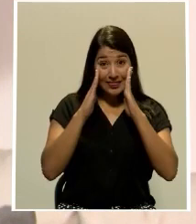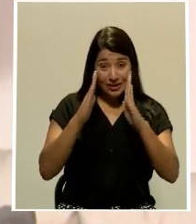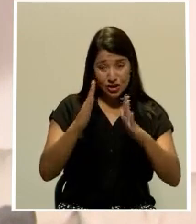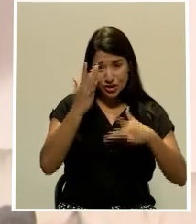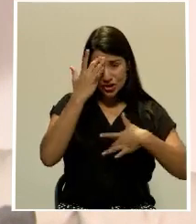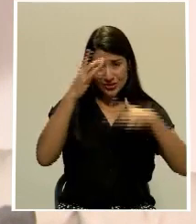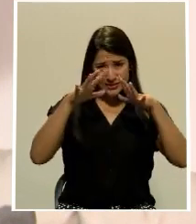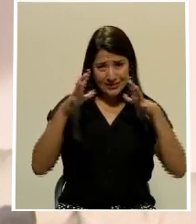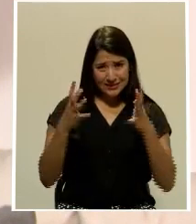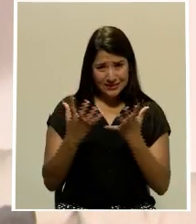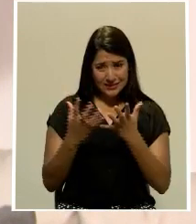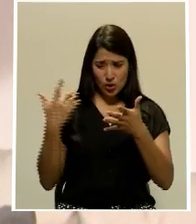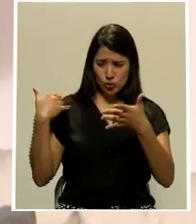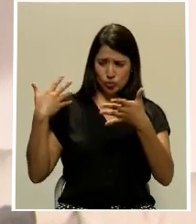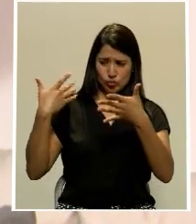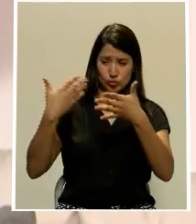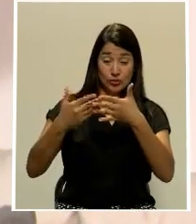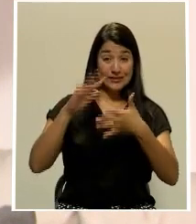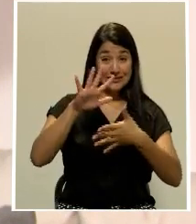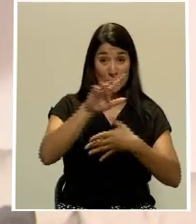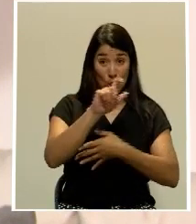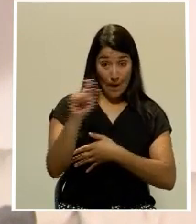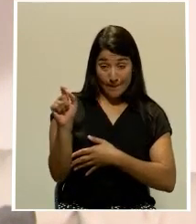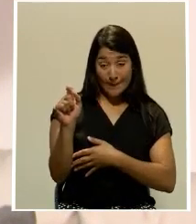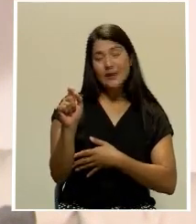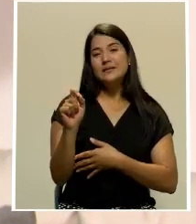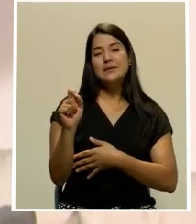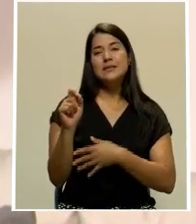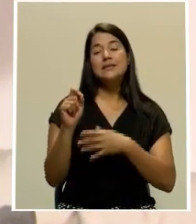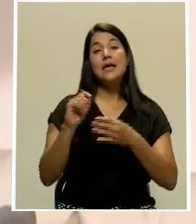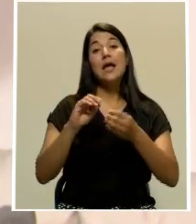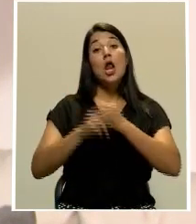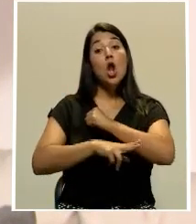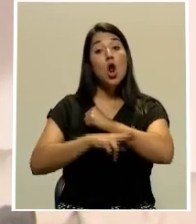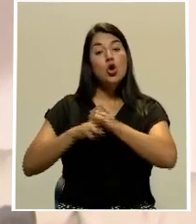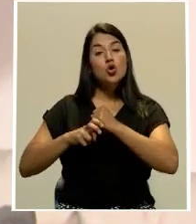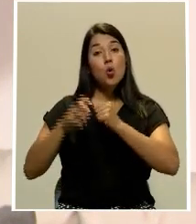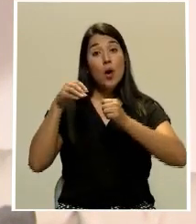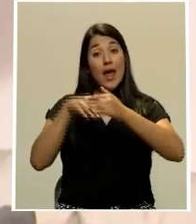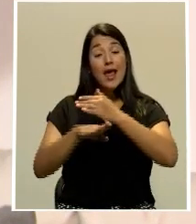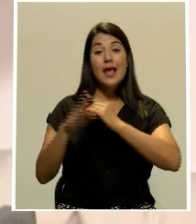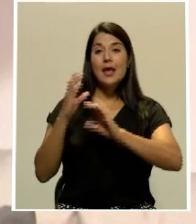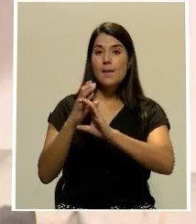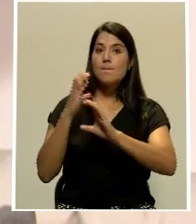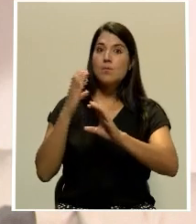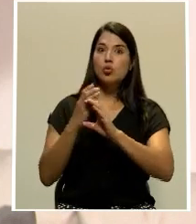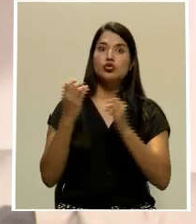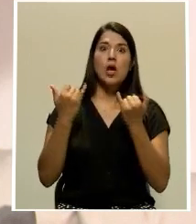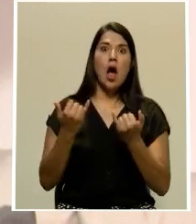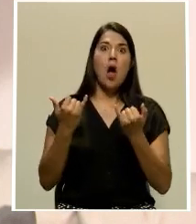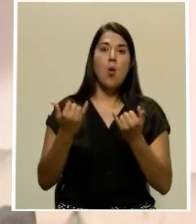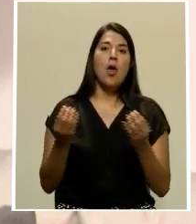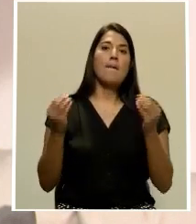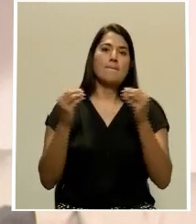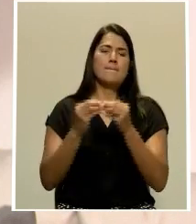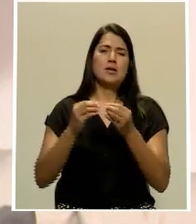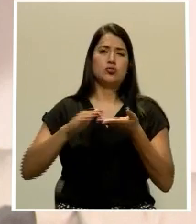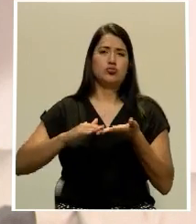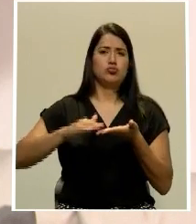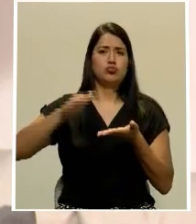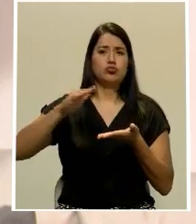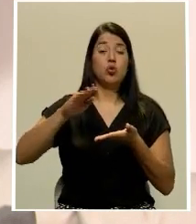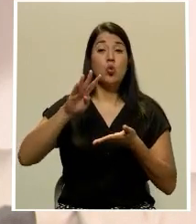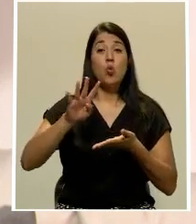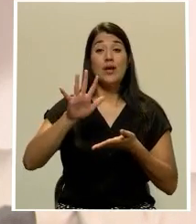en nuestro país, es decir, cinco meses, los hurtos dentro de las unidades de autobús se ha incrementado un 45%.